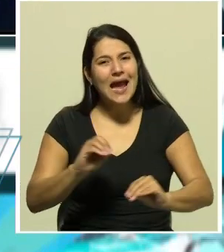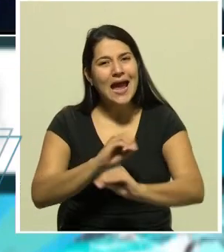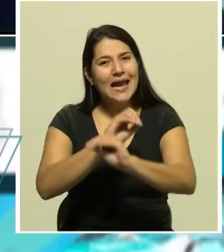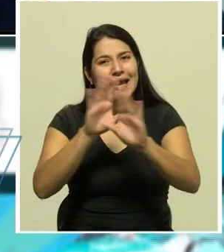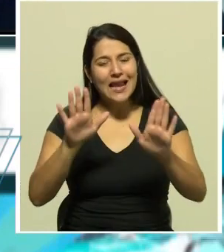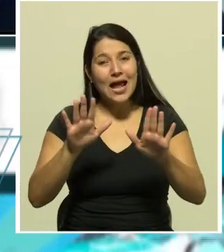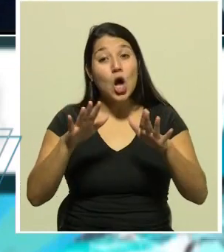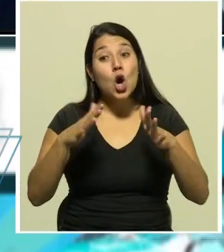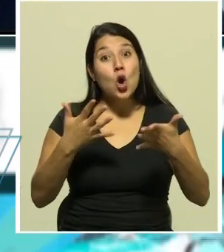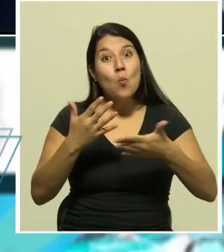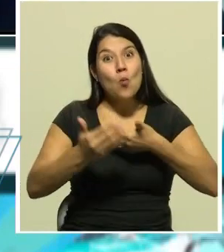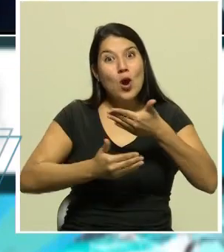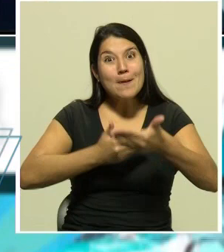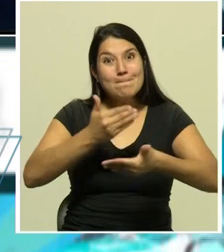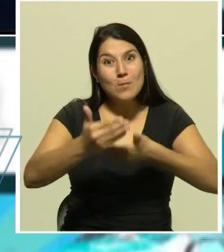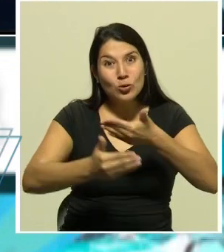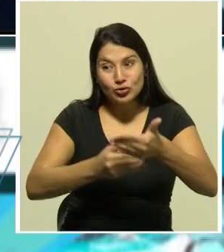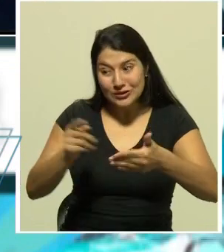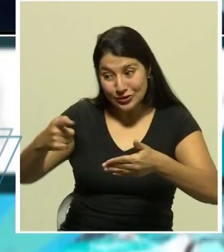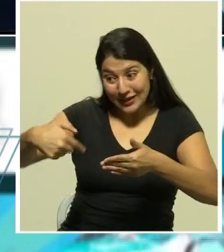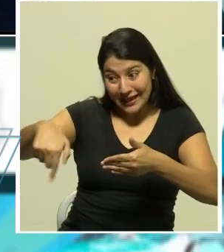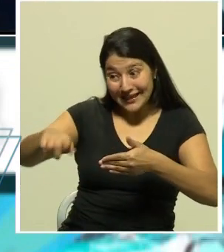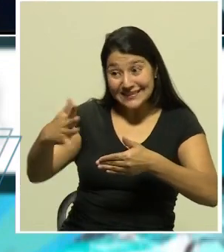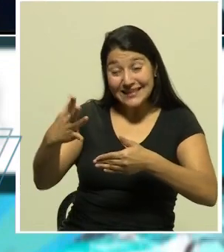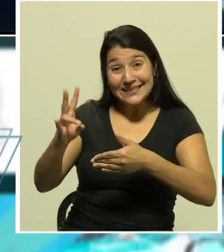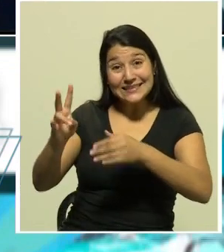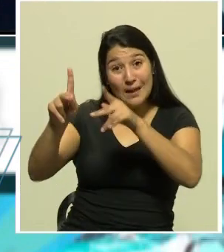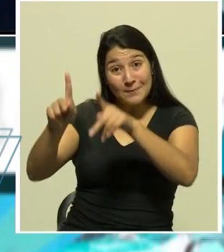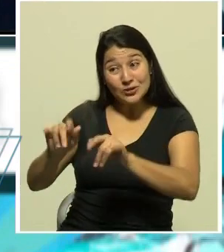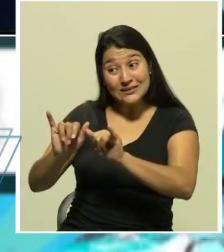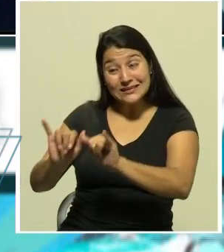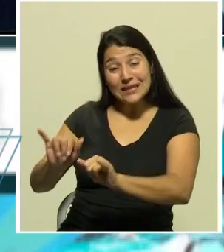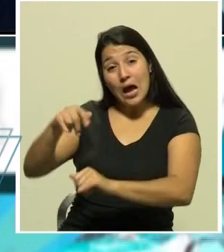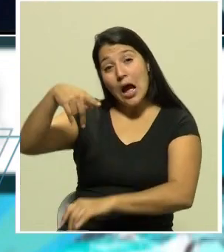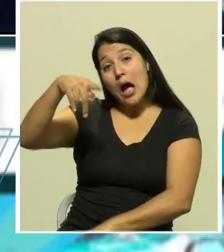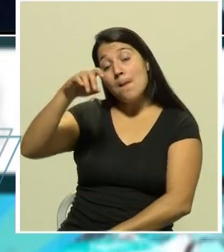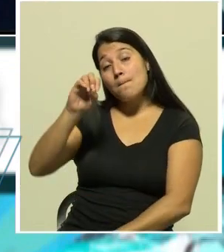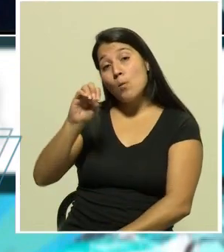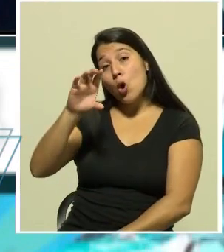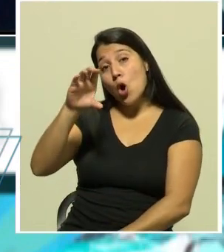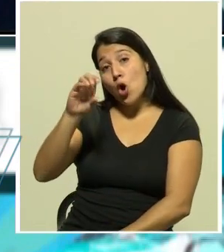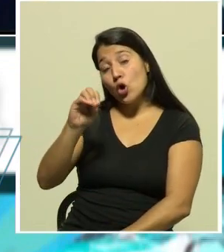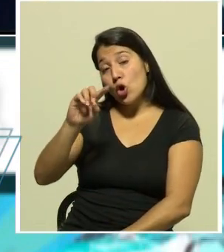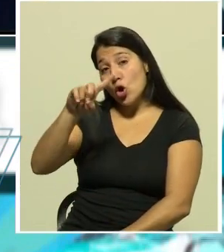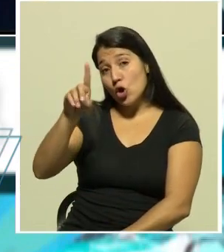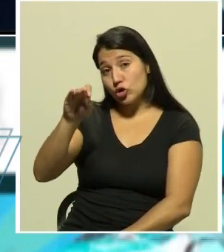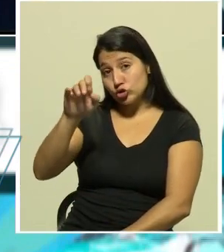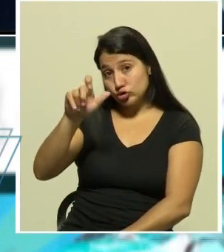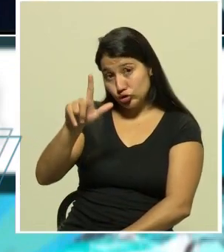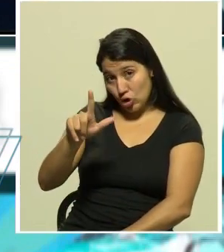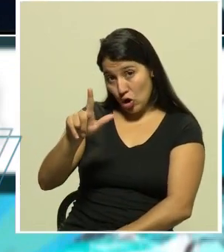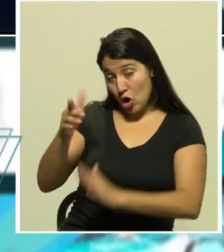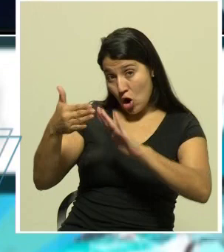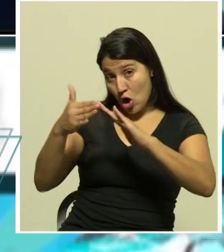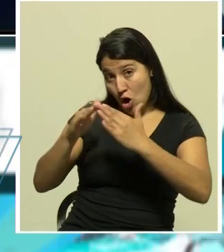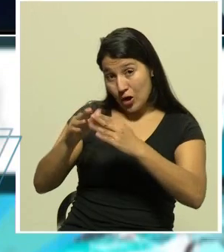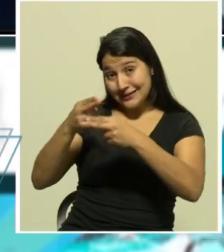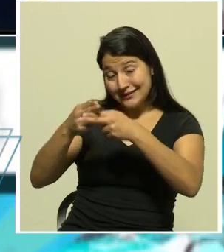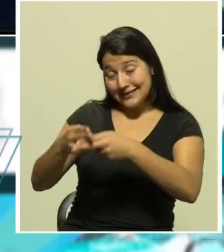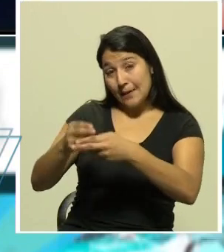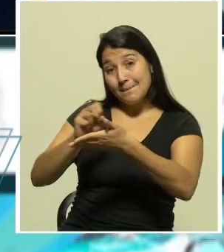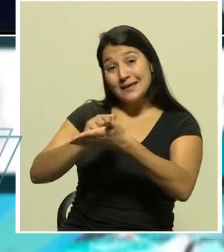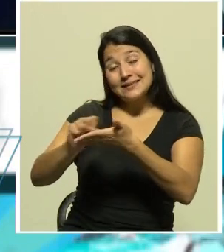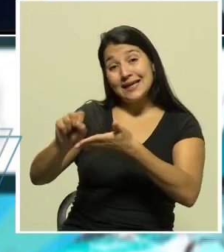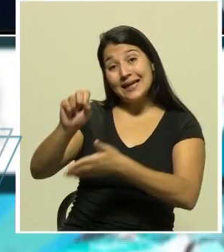traslado de estos pacientes de Santa Rosa de Pocosol en algún momento nosotros durante